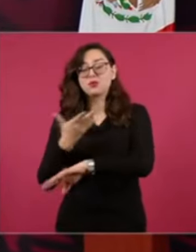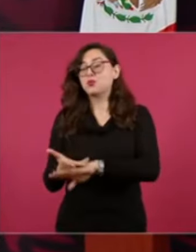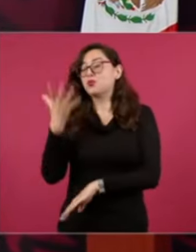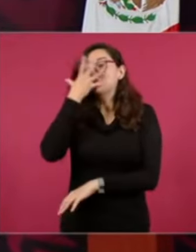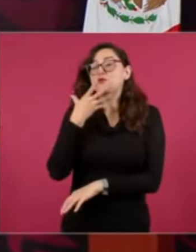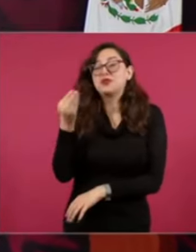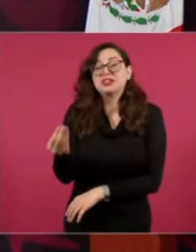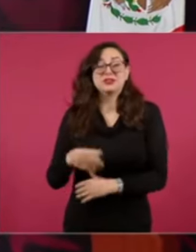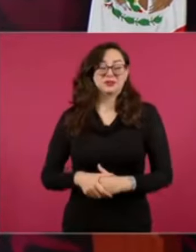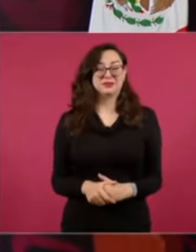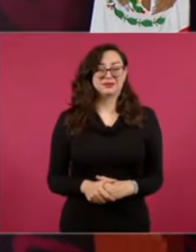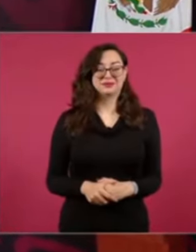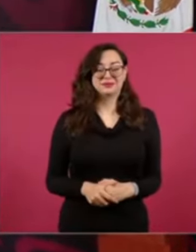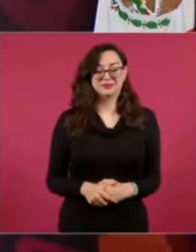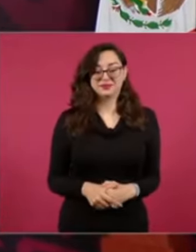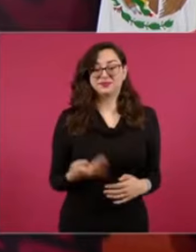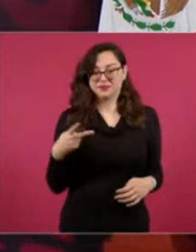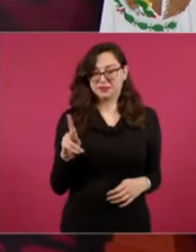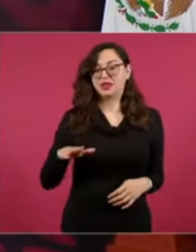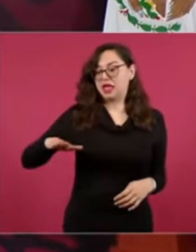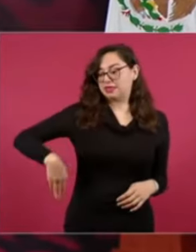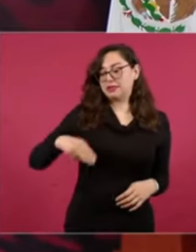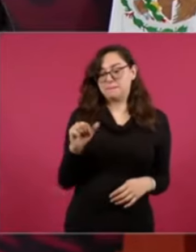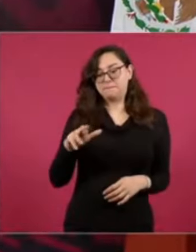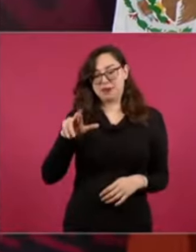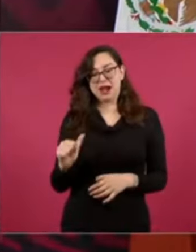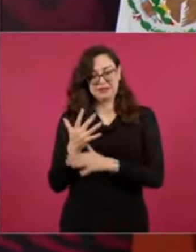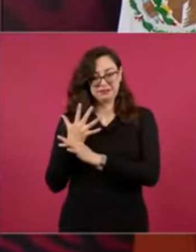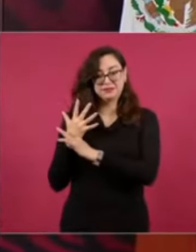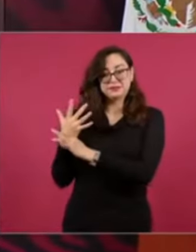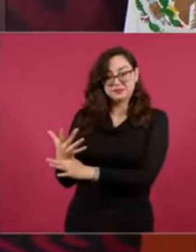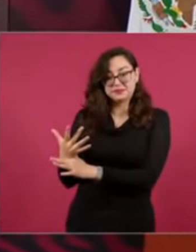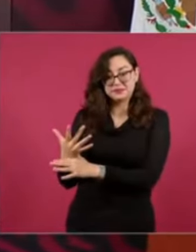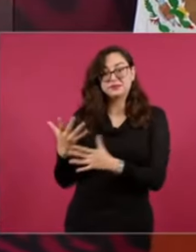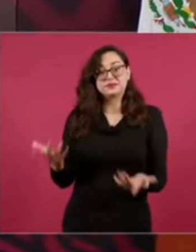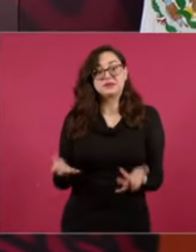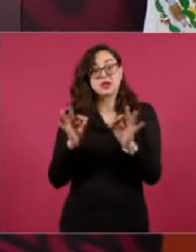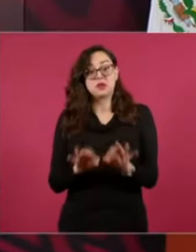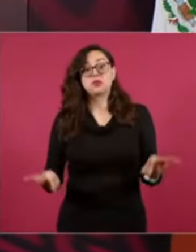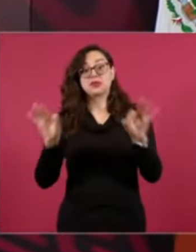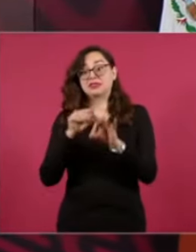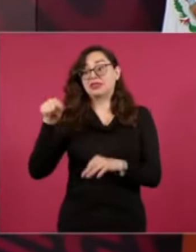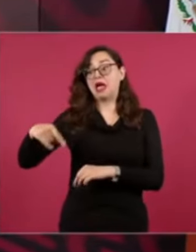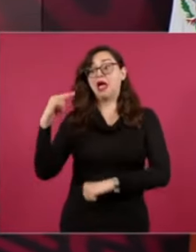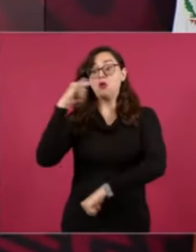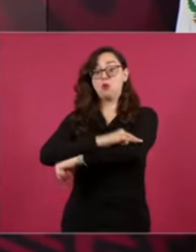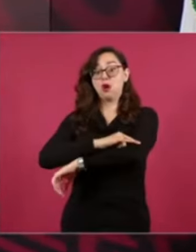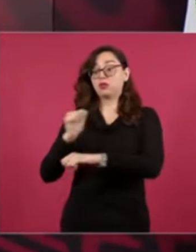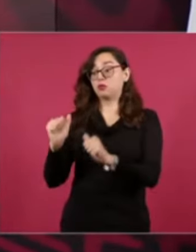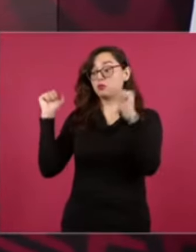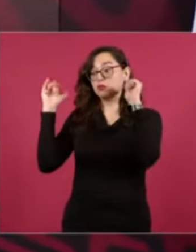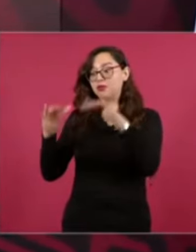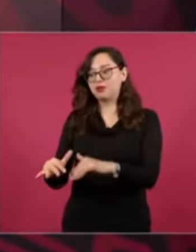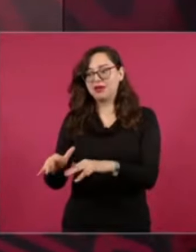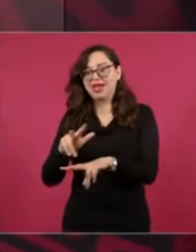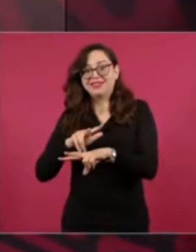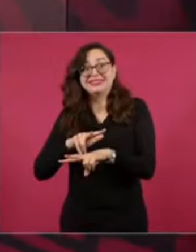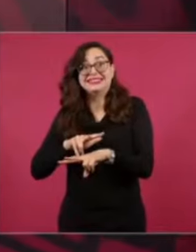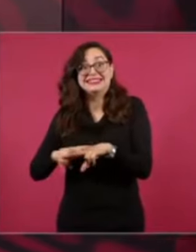Lo importante es. Que el tren. Que toda la gente que llega. A Cancún. Que pueda